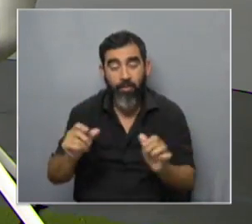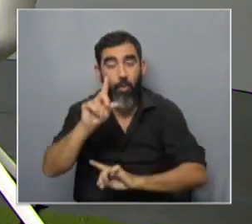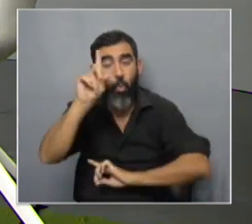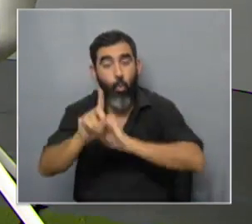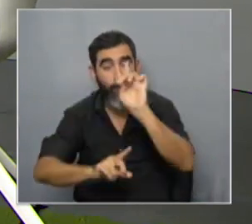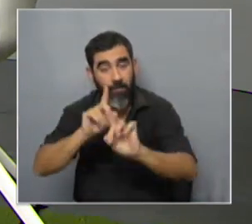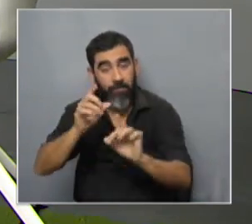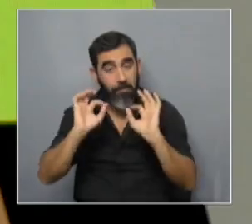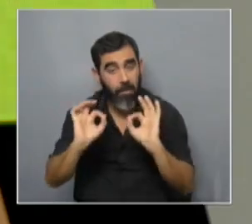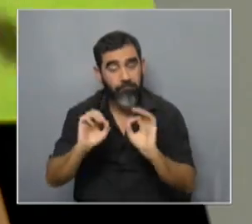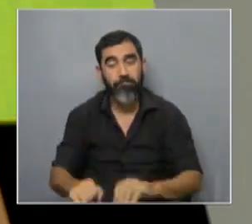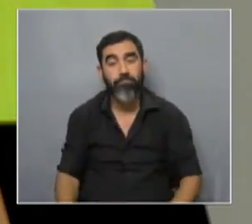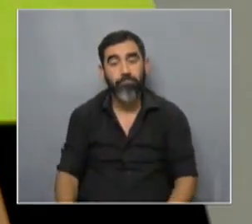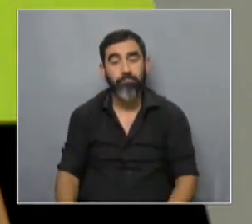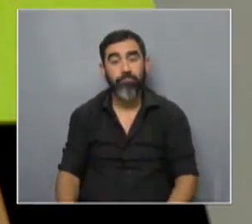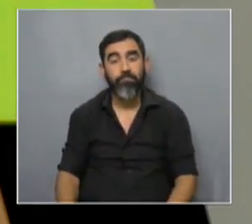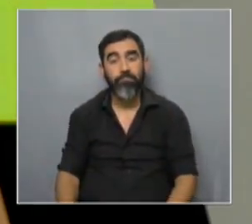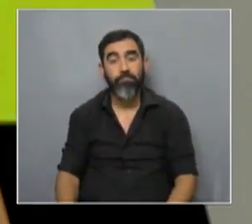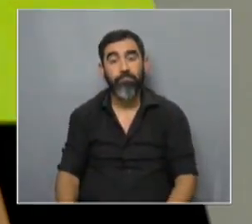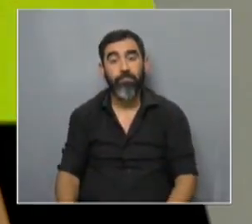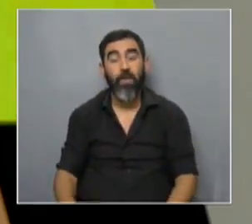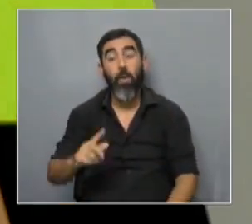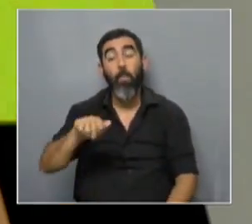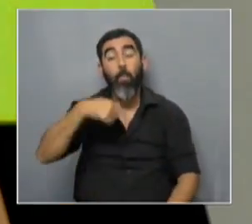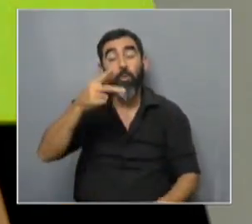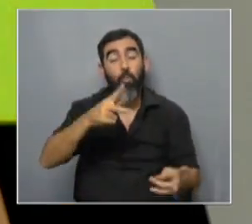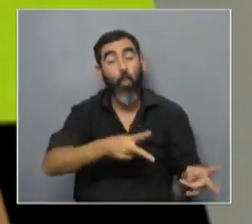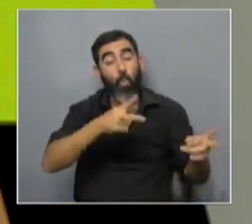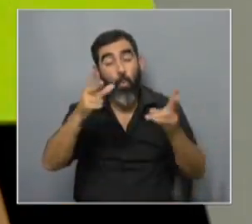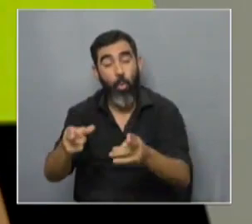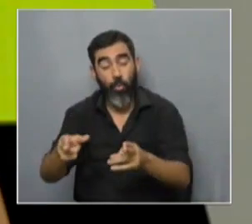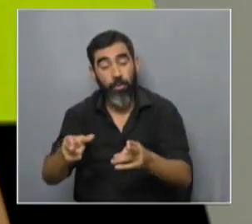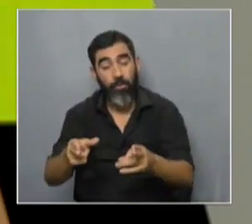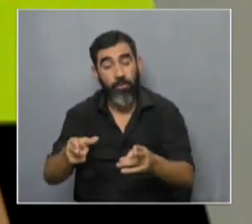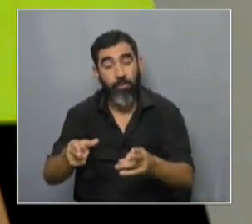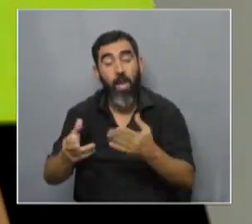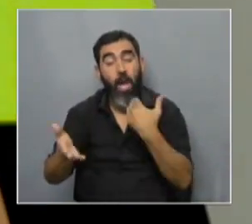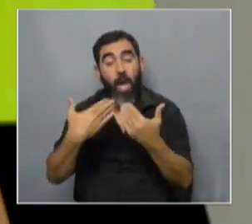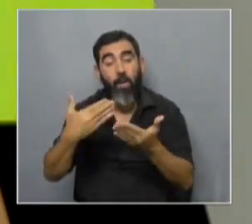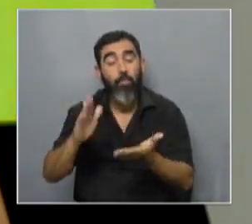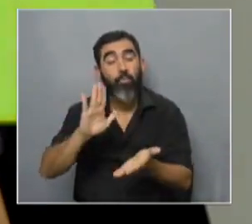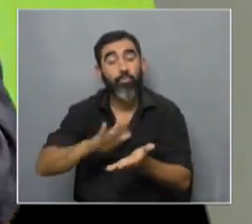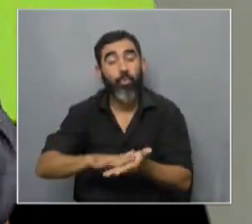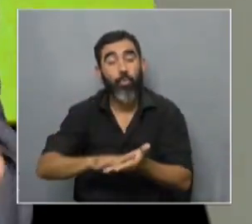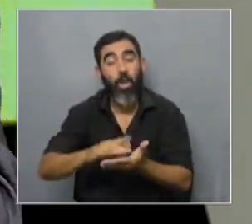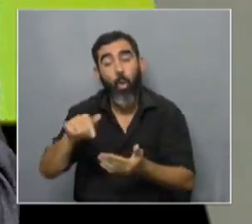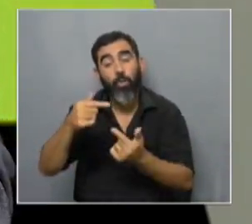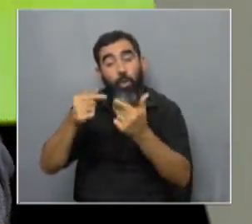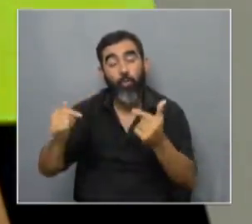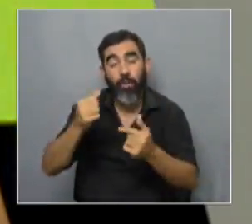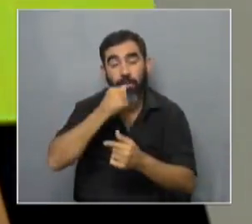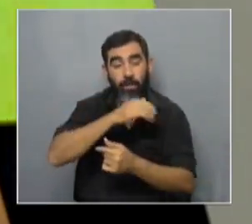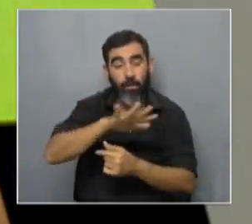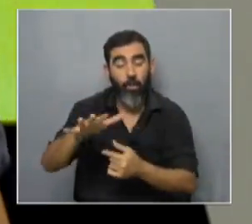la universidad tal cual muy bien y al fin del programa ya en el próximo bloque y aprovecho para despedirlas hablamos de la otra punta de la